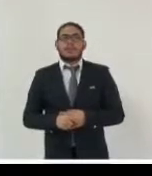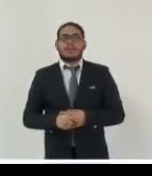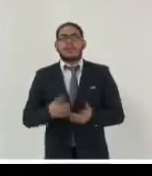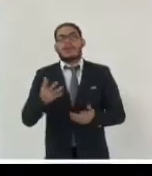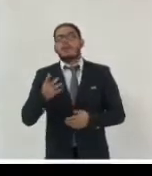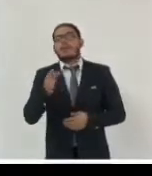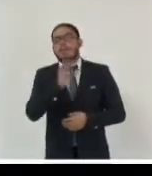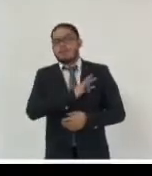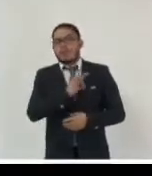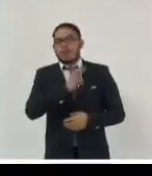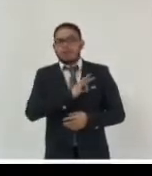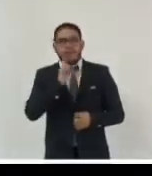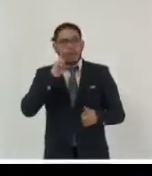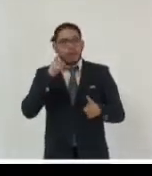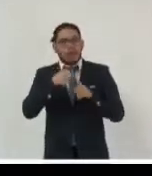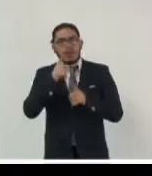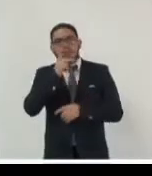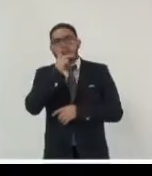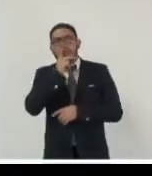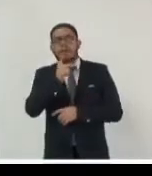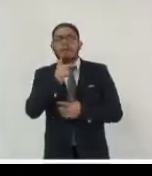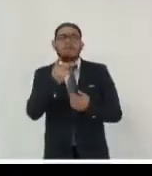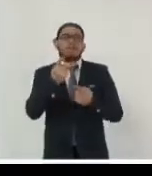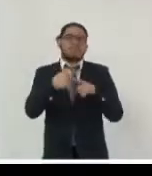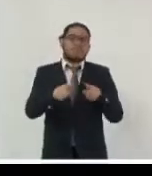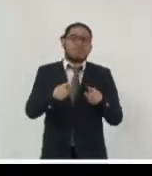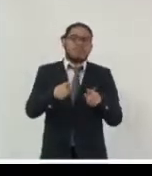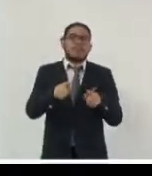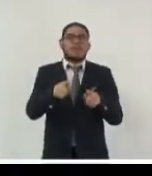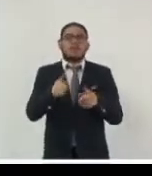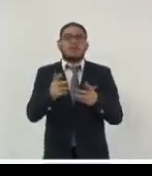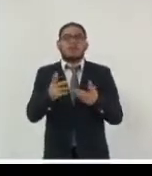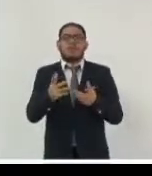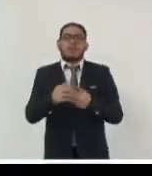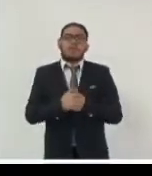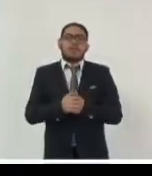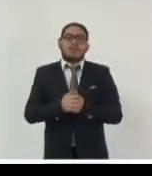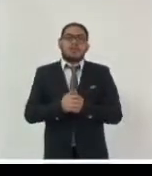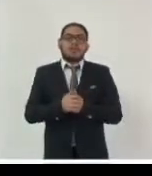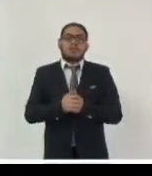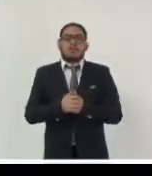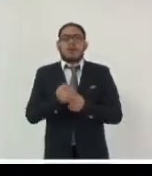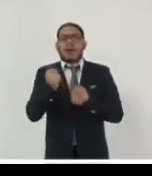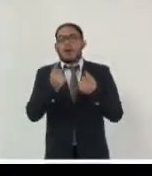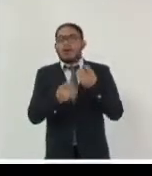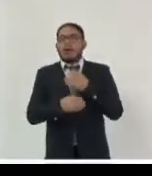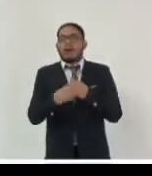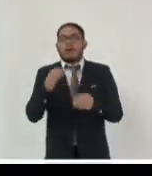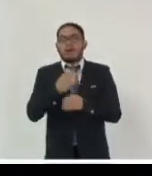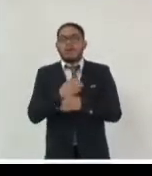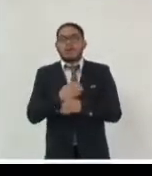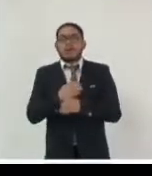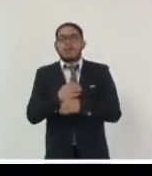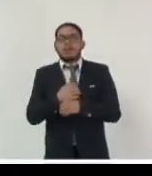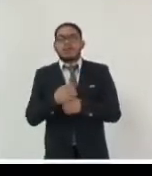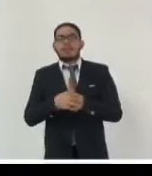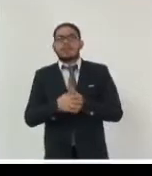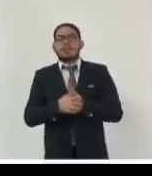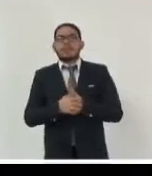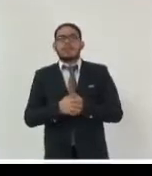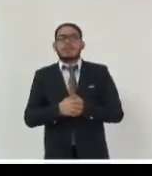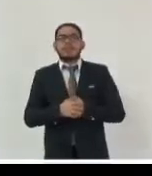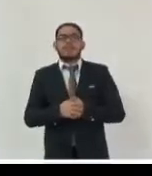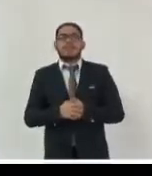utilizar esta palabra últimamente utilizada para dar cargos que en algunos casos no del todo adecuadamente hay que entender